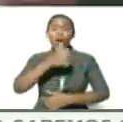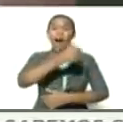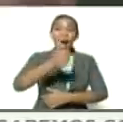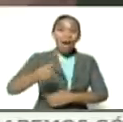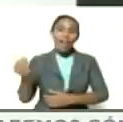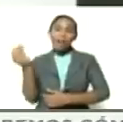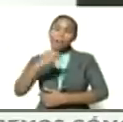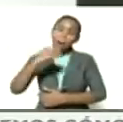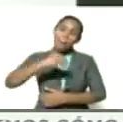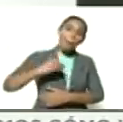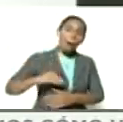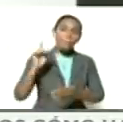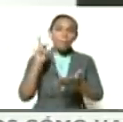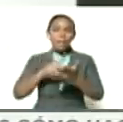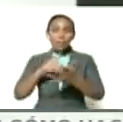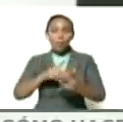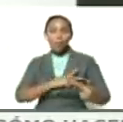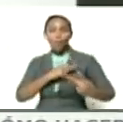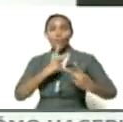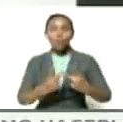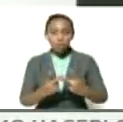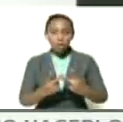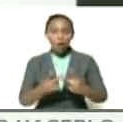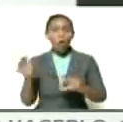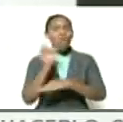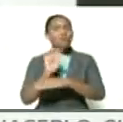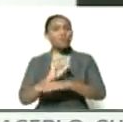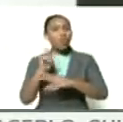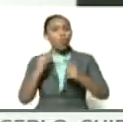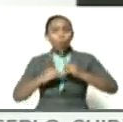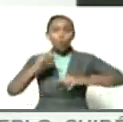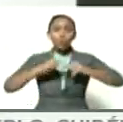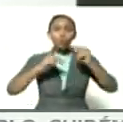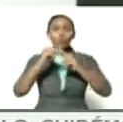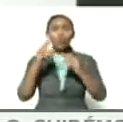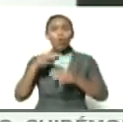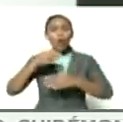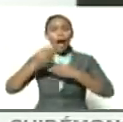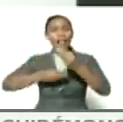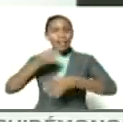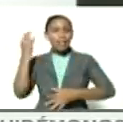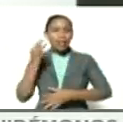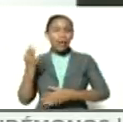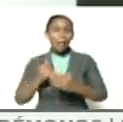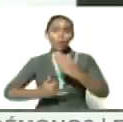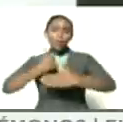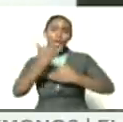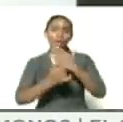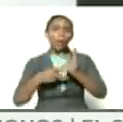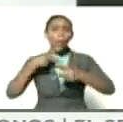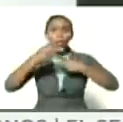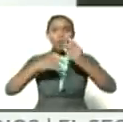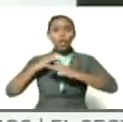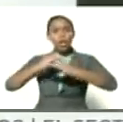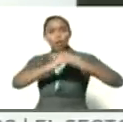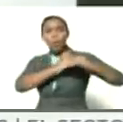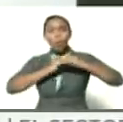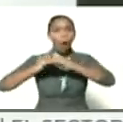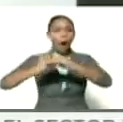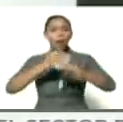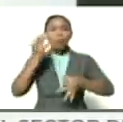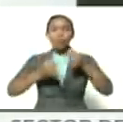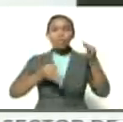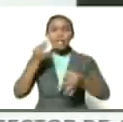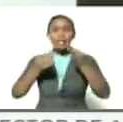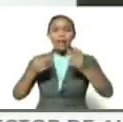más protagonista, que tenga voluntad de poder en función de construir y hacer realidad el proyecto político de igualdad, de justicia